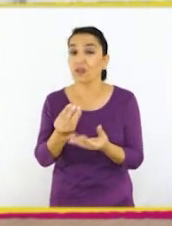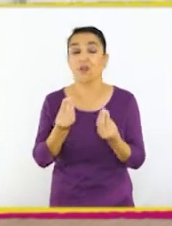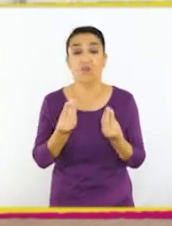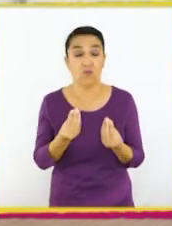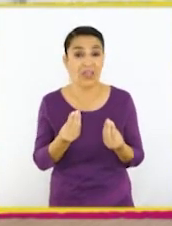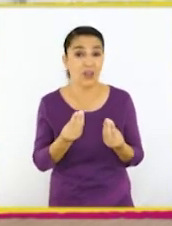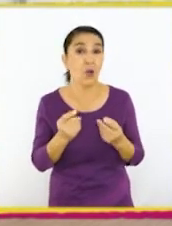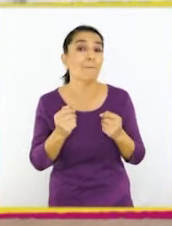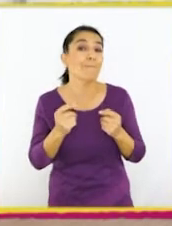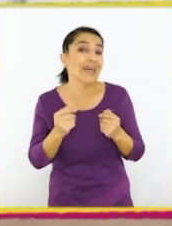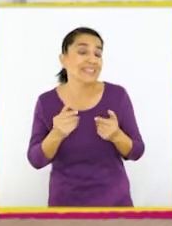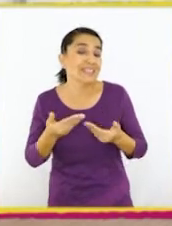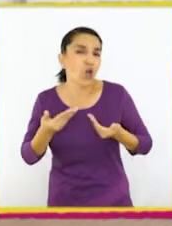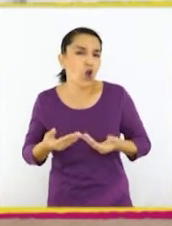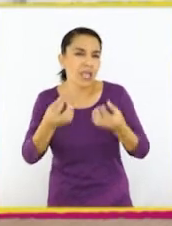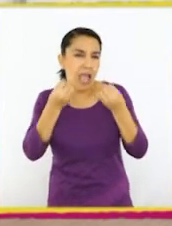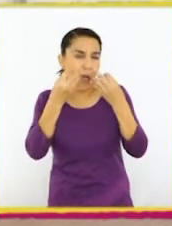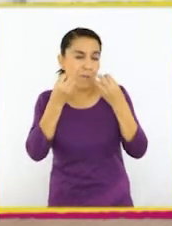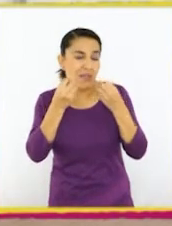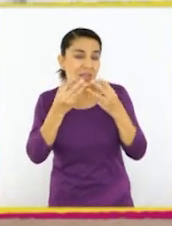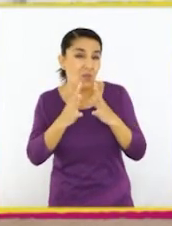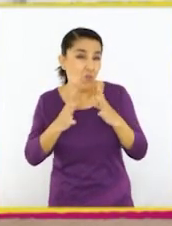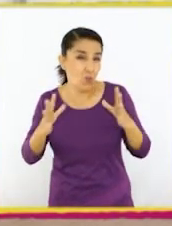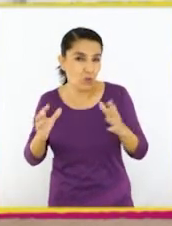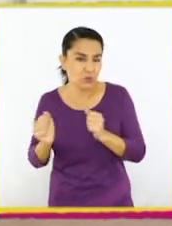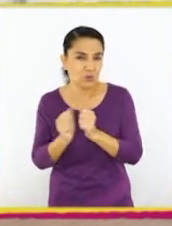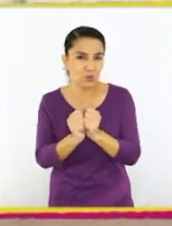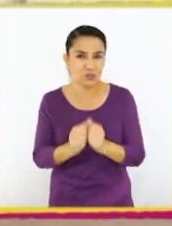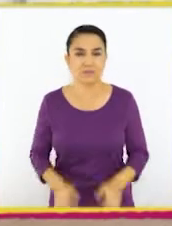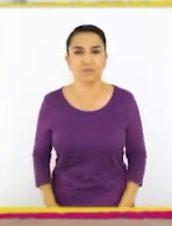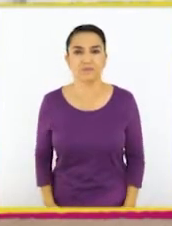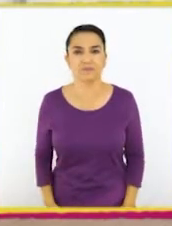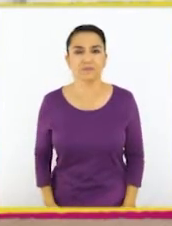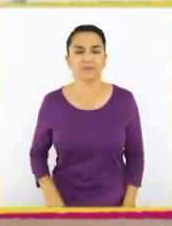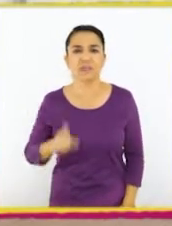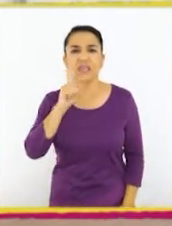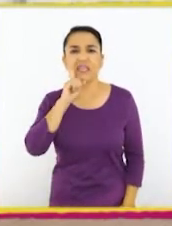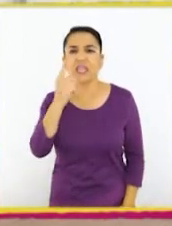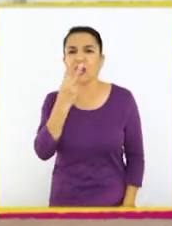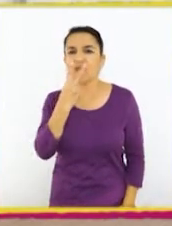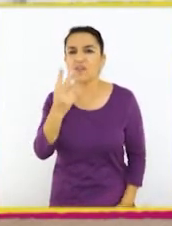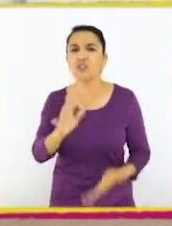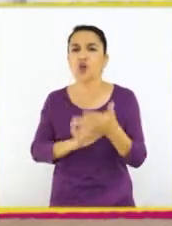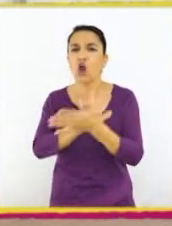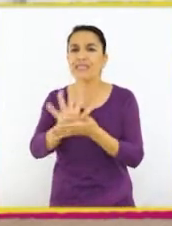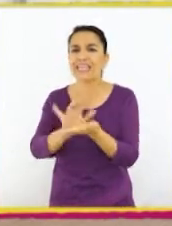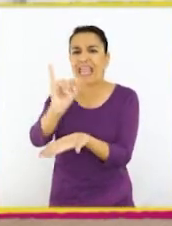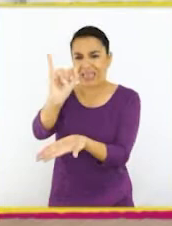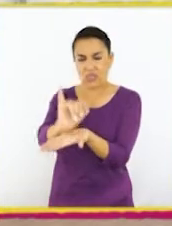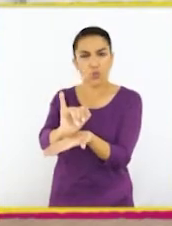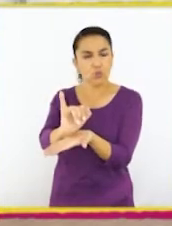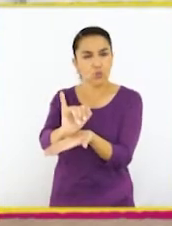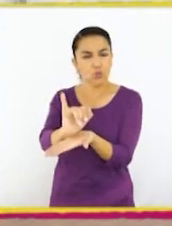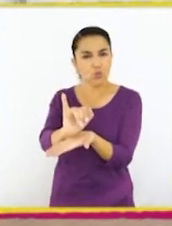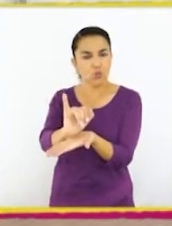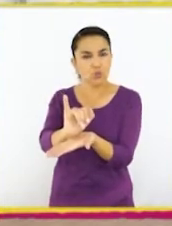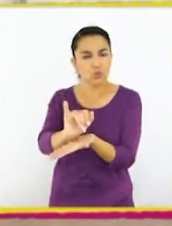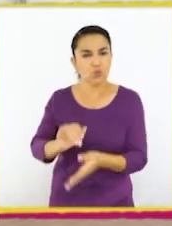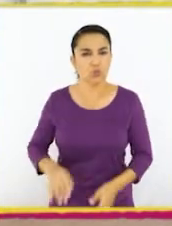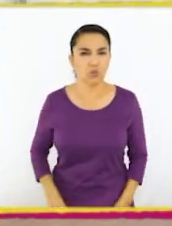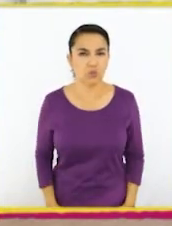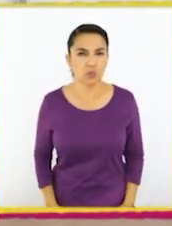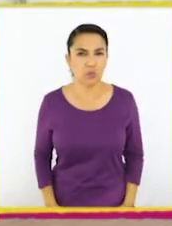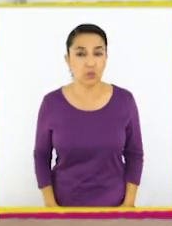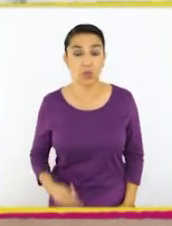Bueno, parece que hoy vamos a aprender muchas cosas juntos. ¿Quién ha escuchado antes la palabra institución?